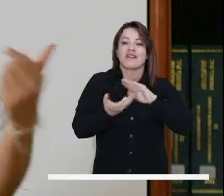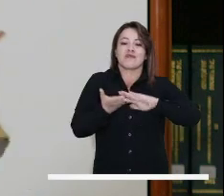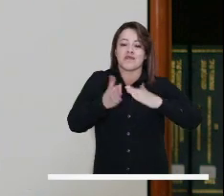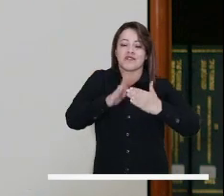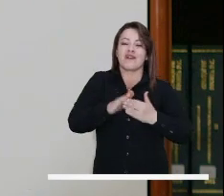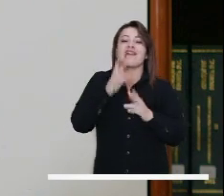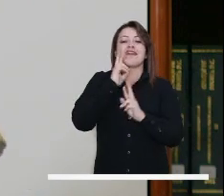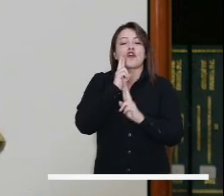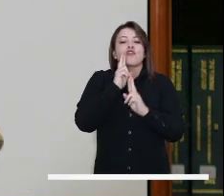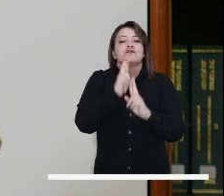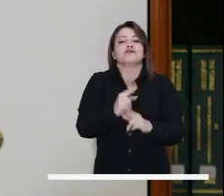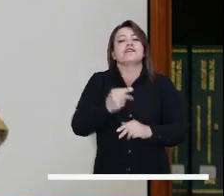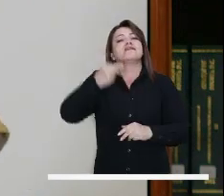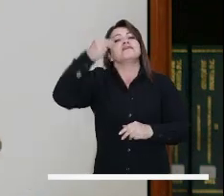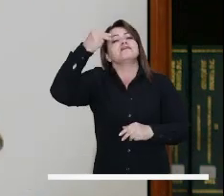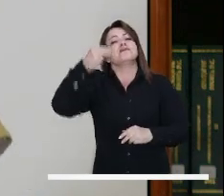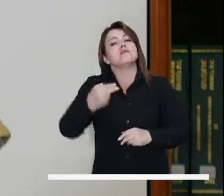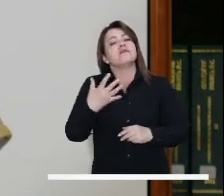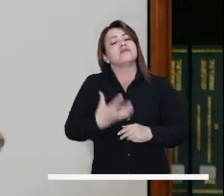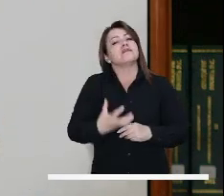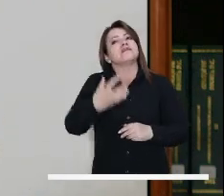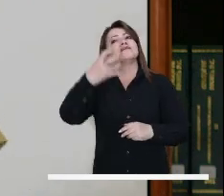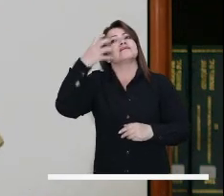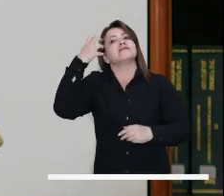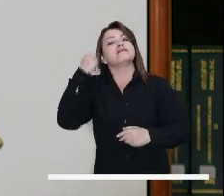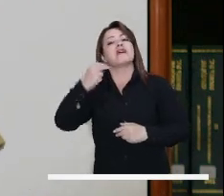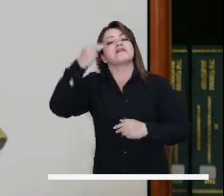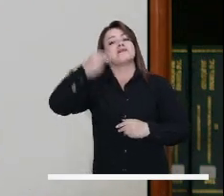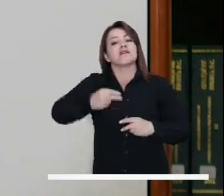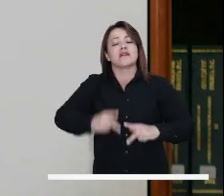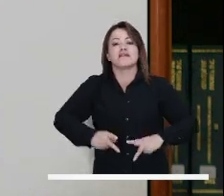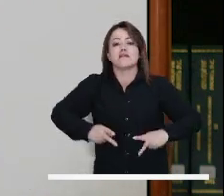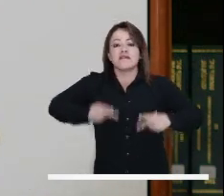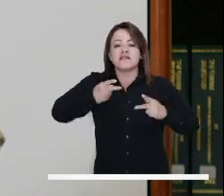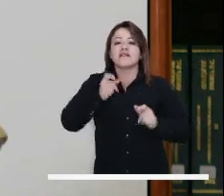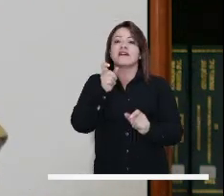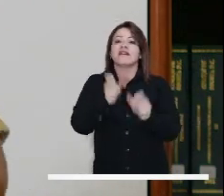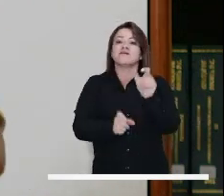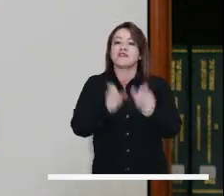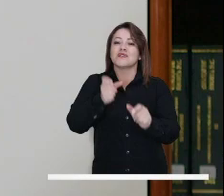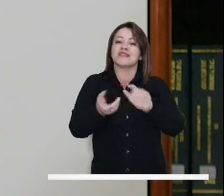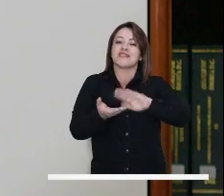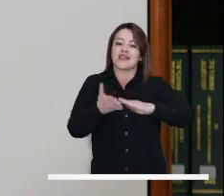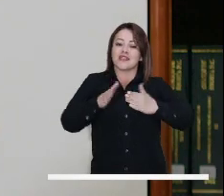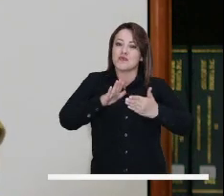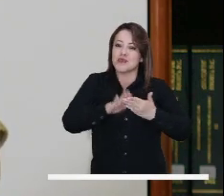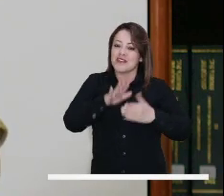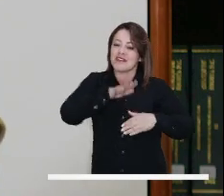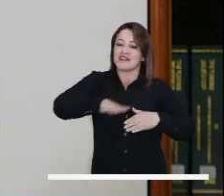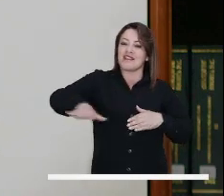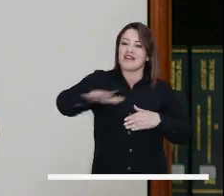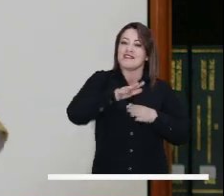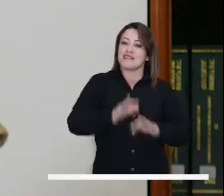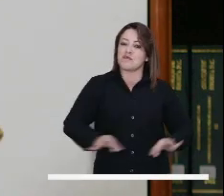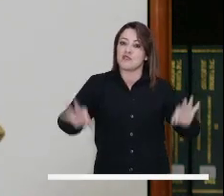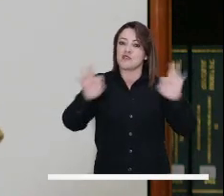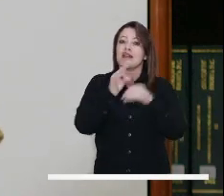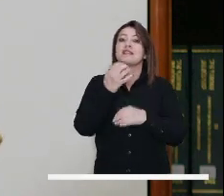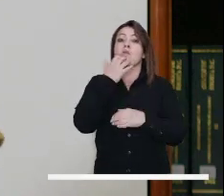social y comunitario que nos permita reconocer las historias de vida de las personas, de